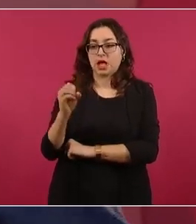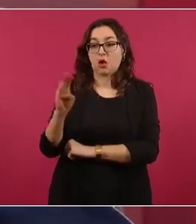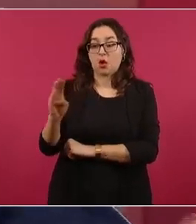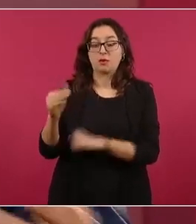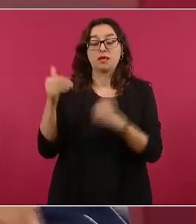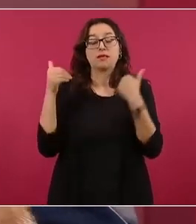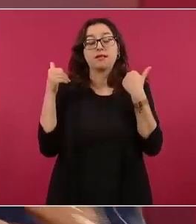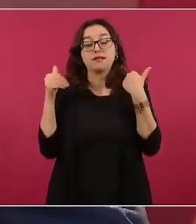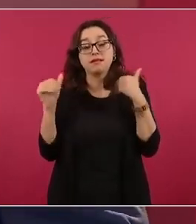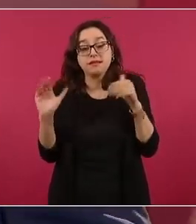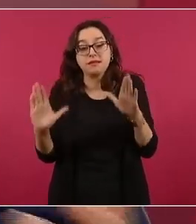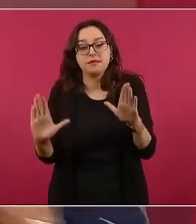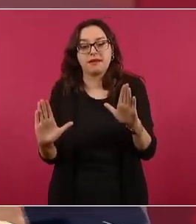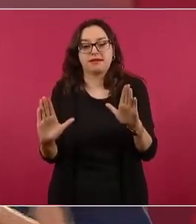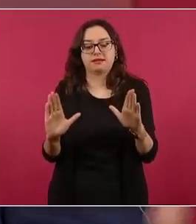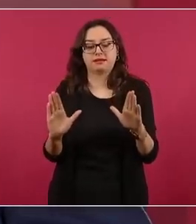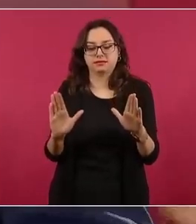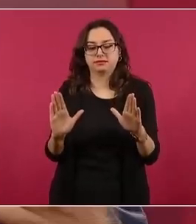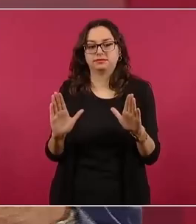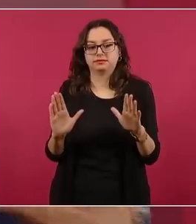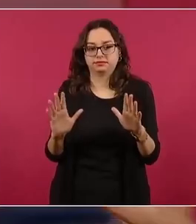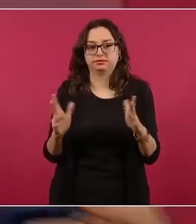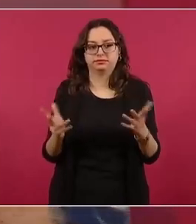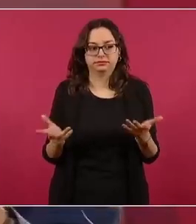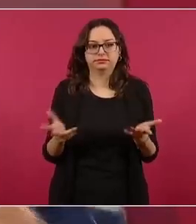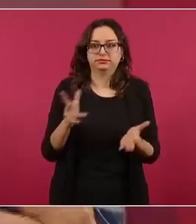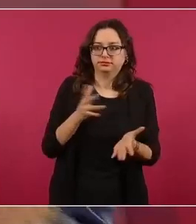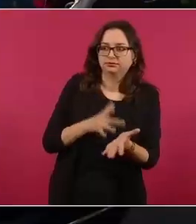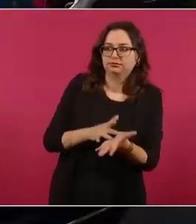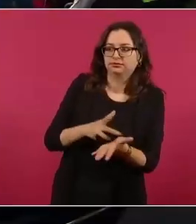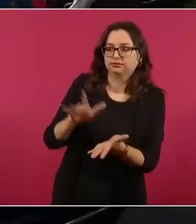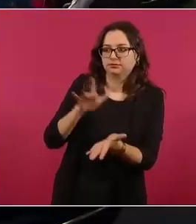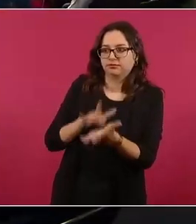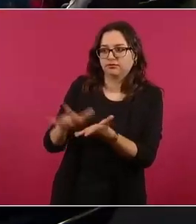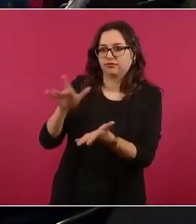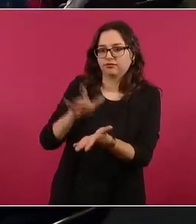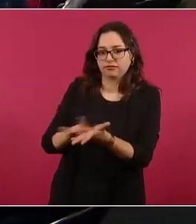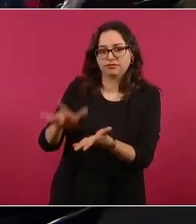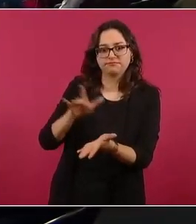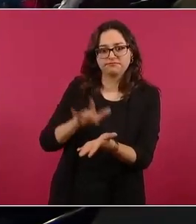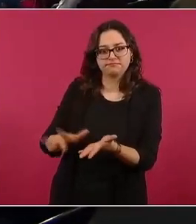ya había grupos, como siempre.